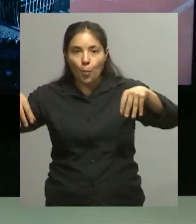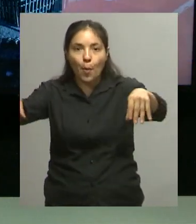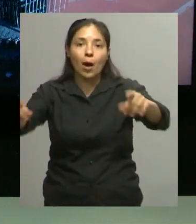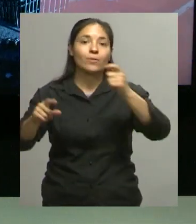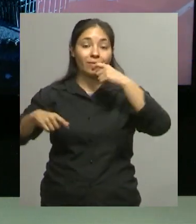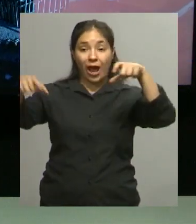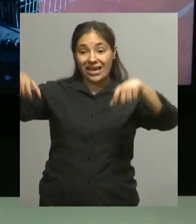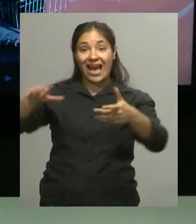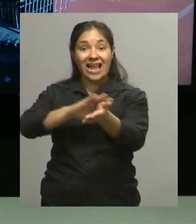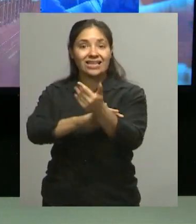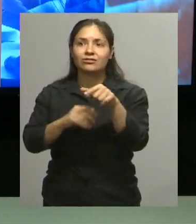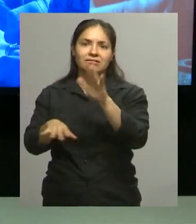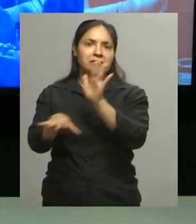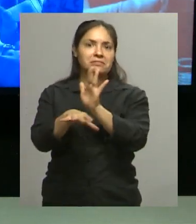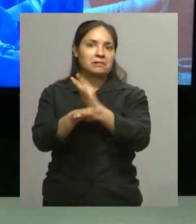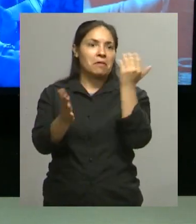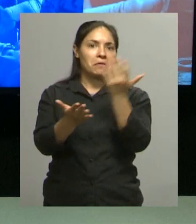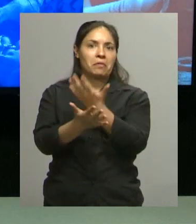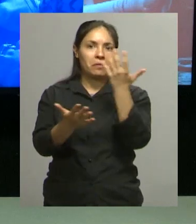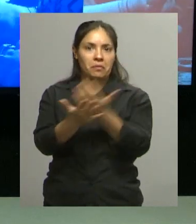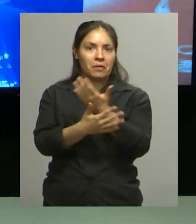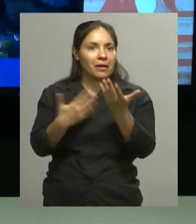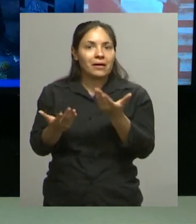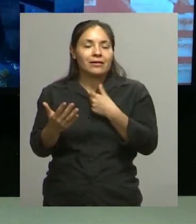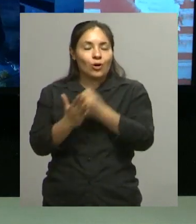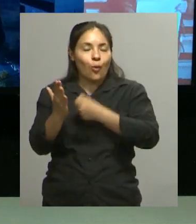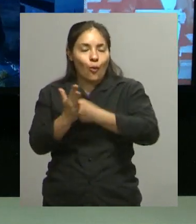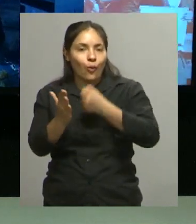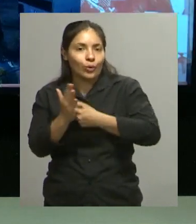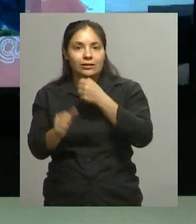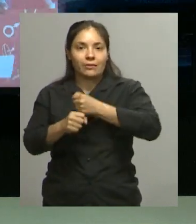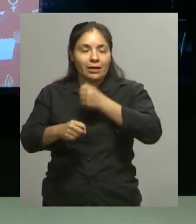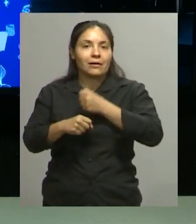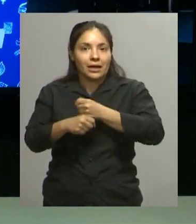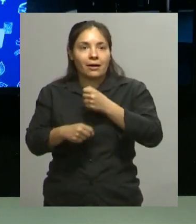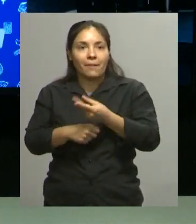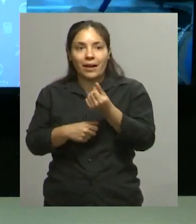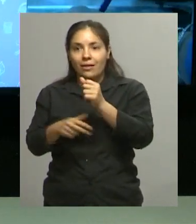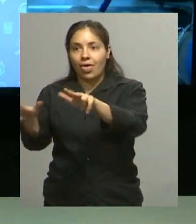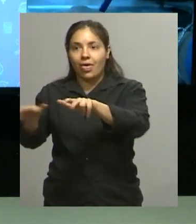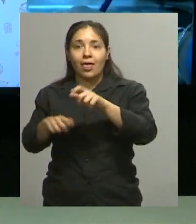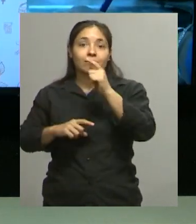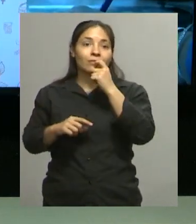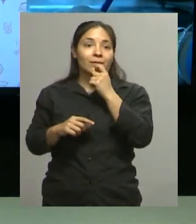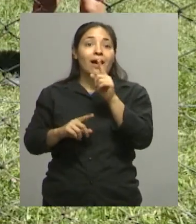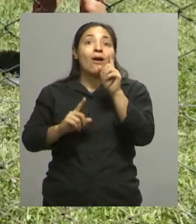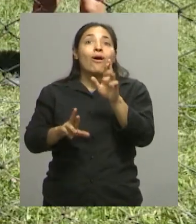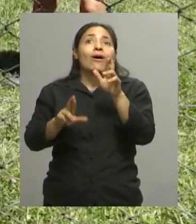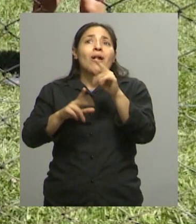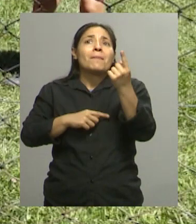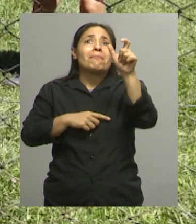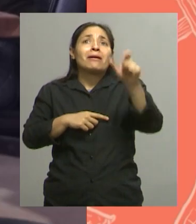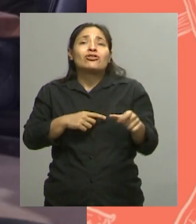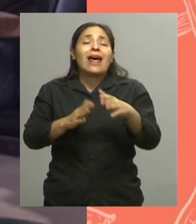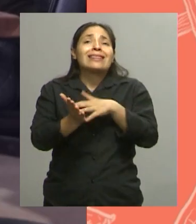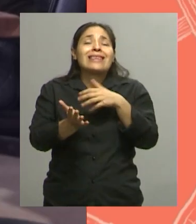cancha Es mucho sacrificio para ellos Porque implica estar trabajando todo el tiempo Hasta a veces sueñan, bueno, que alguien nos preste un terreno Y nosotros